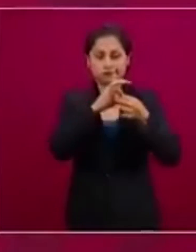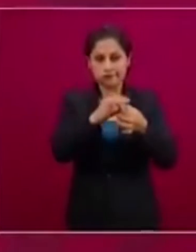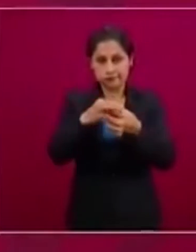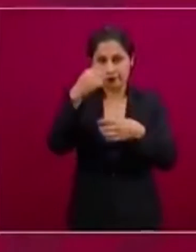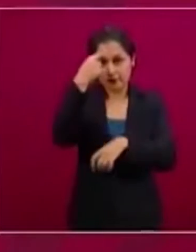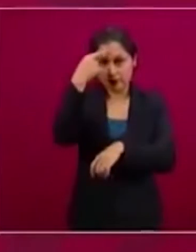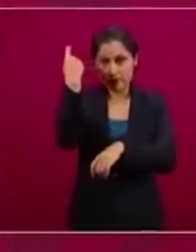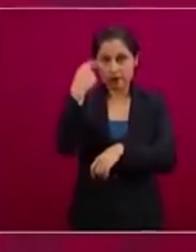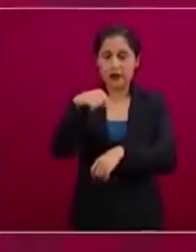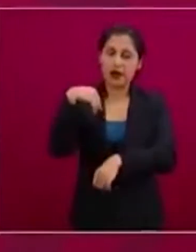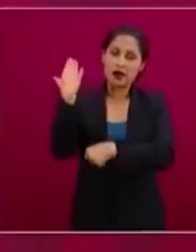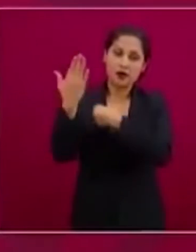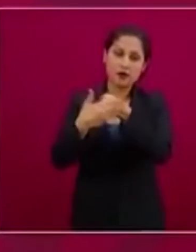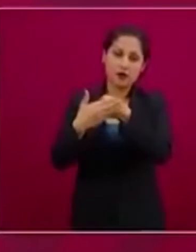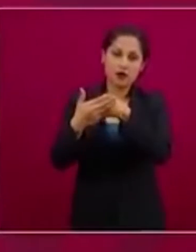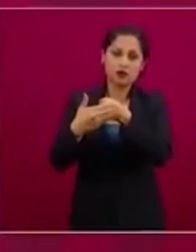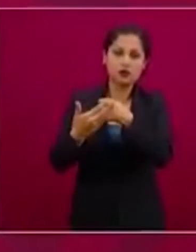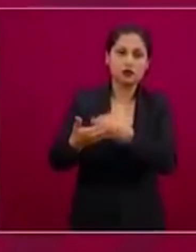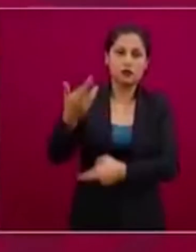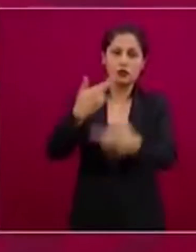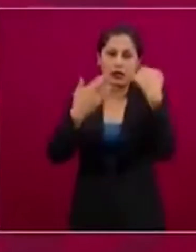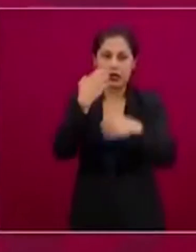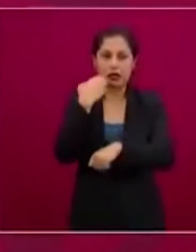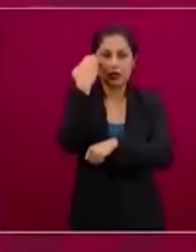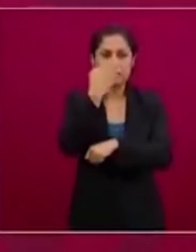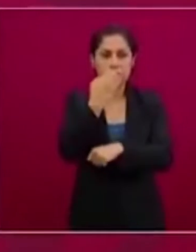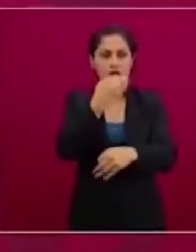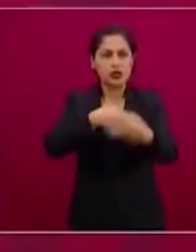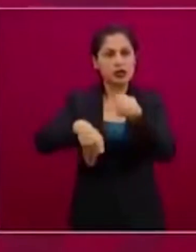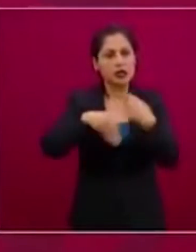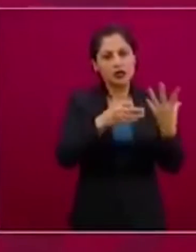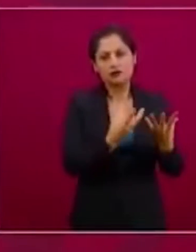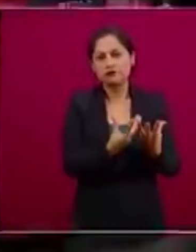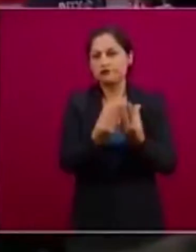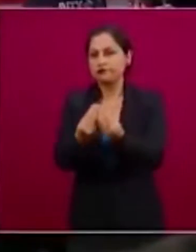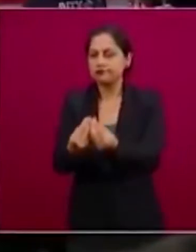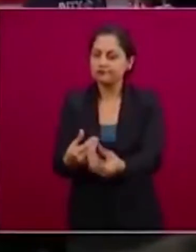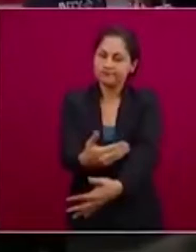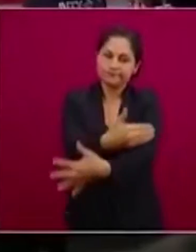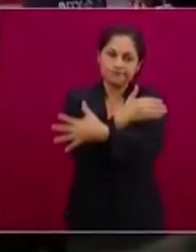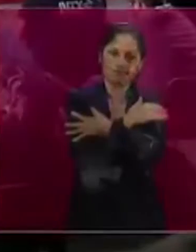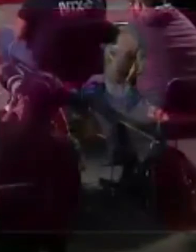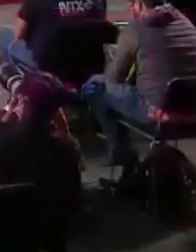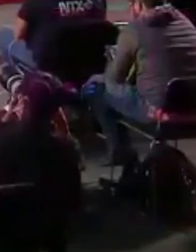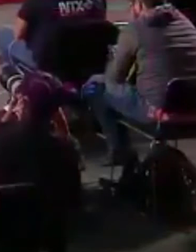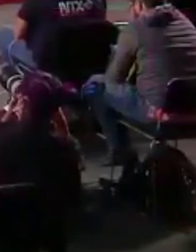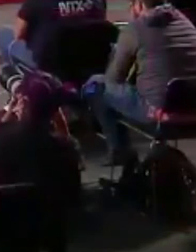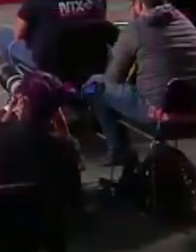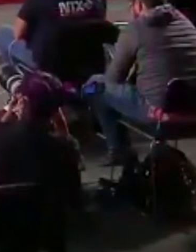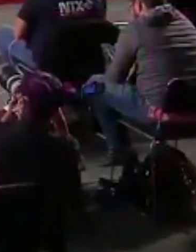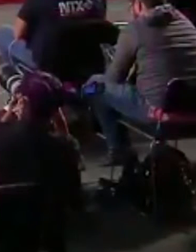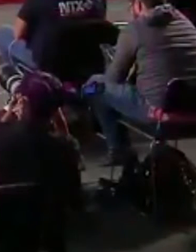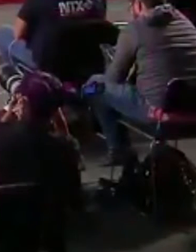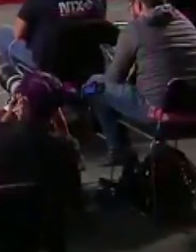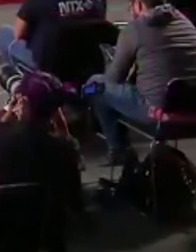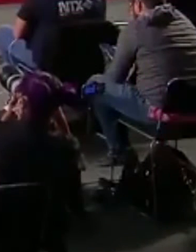cuando volvamos a abrazarnos. También rescataremos el ciclo escolar